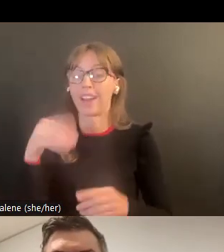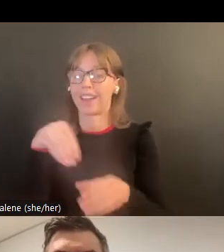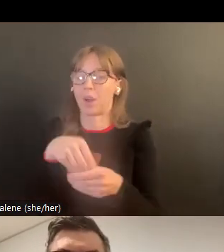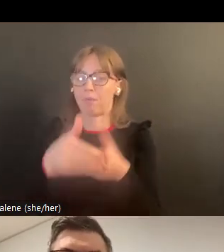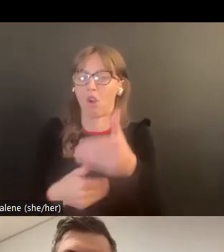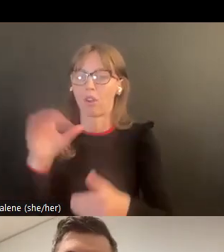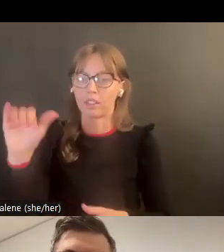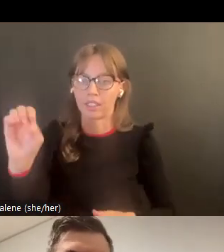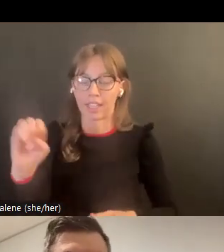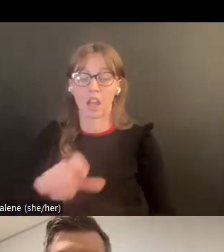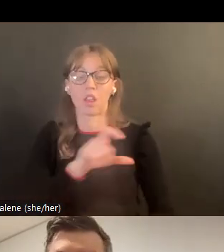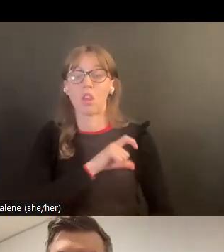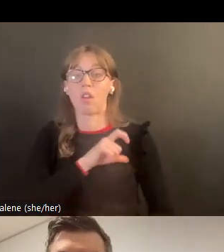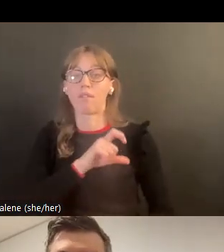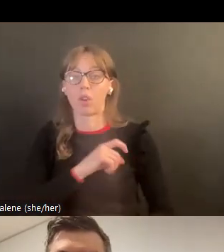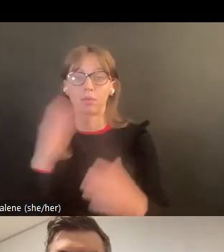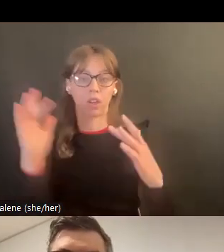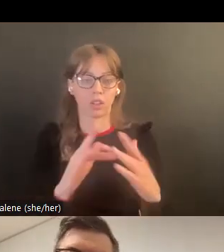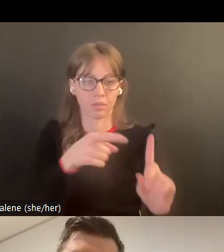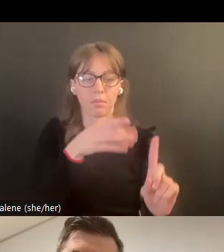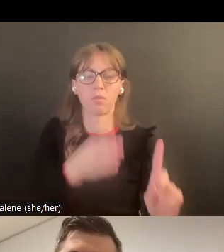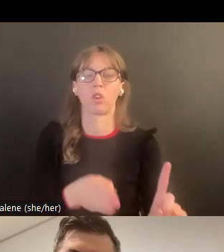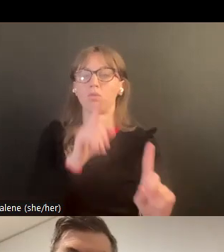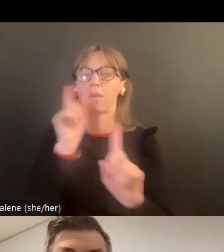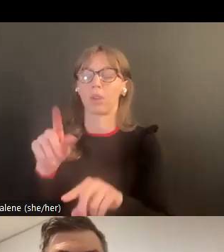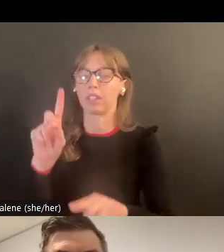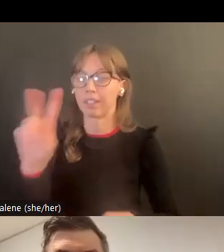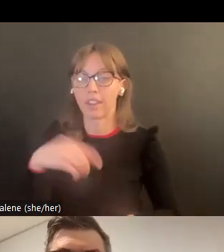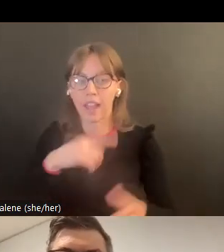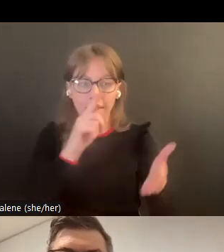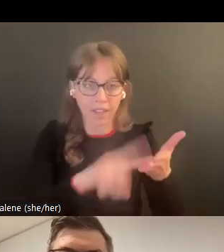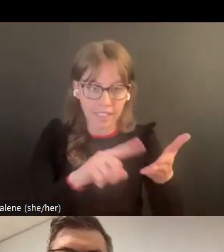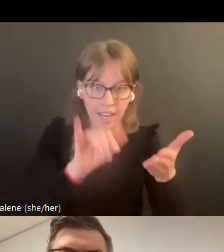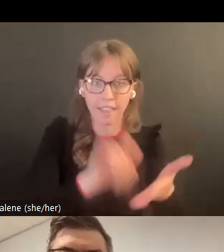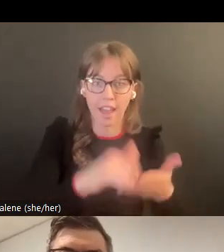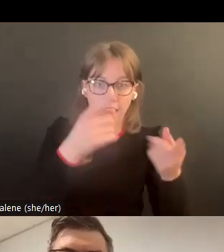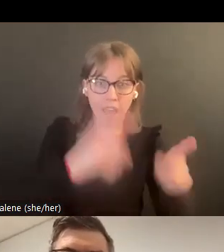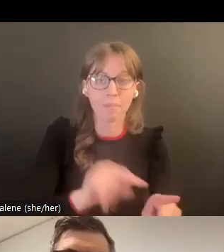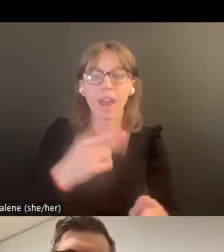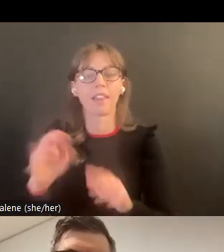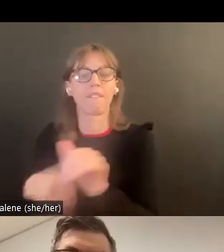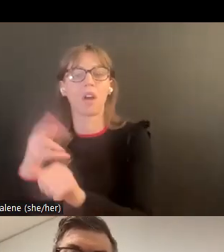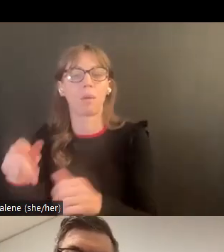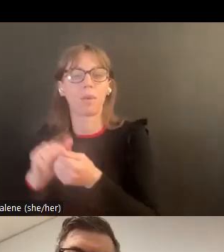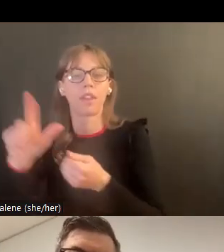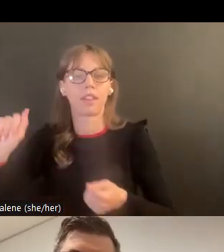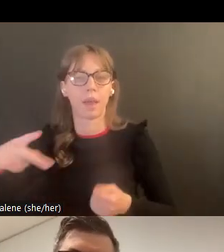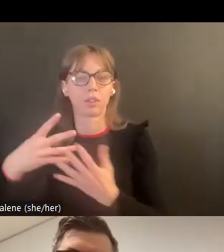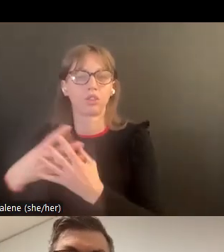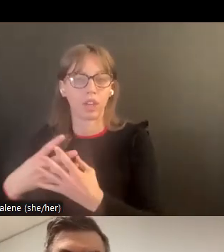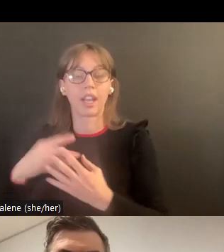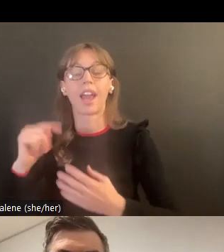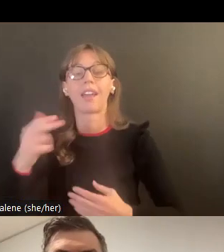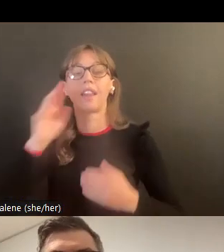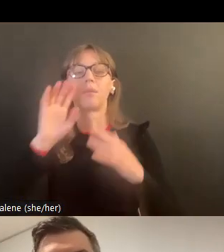progreso, donde los oficiales o agentes de policía en sí están investigando lo que sería la víctima de violencia